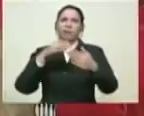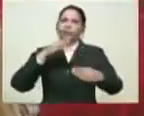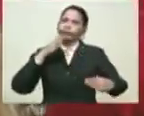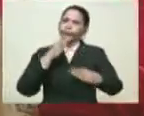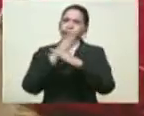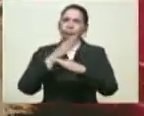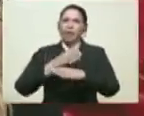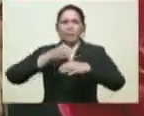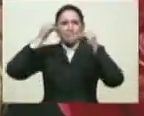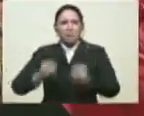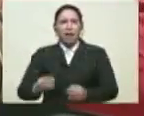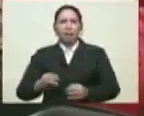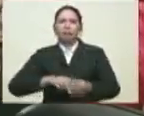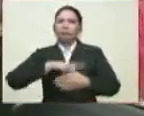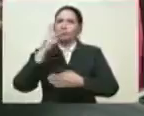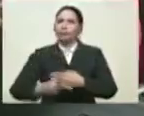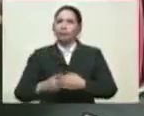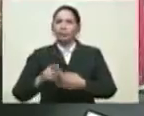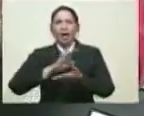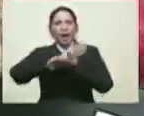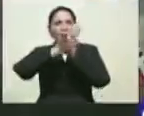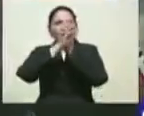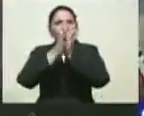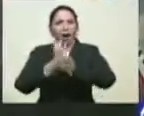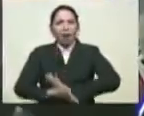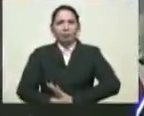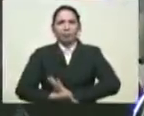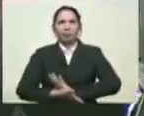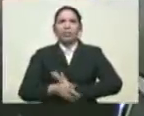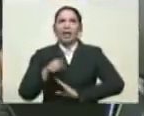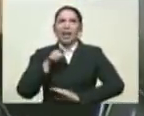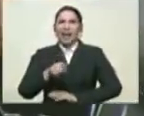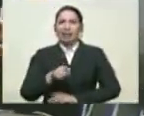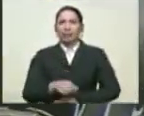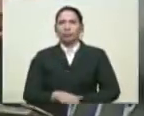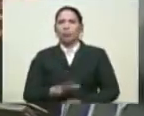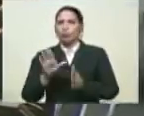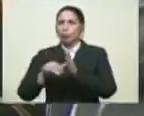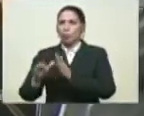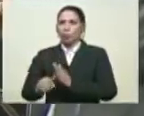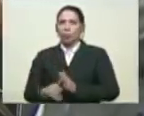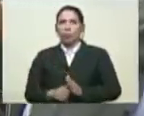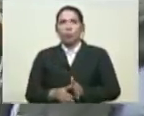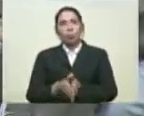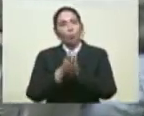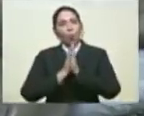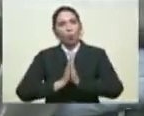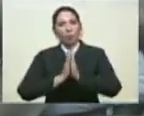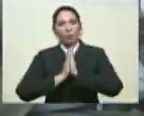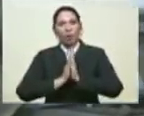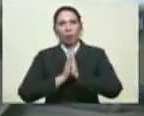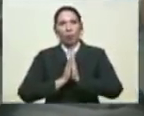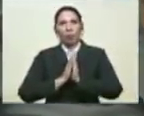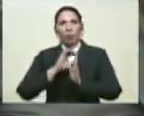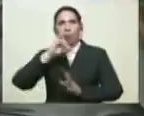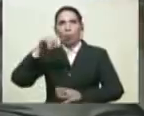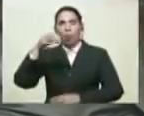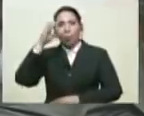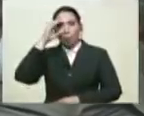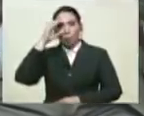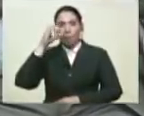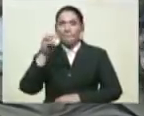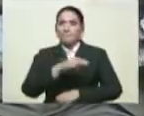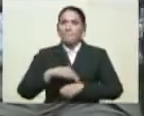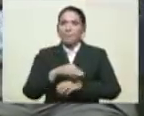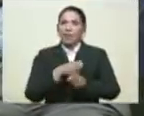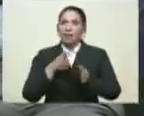y debe acabarse todos estos elementos de vicio. Por favor, compañero Jorge Rodríguez, hágala llegar al ministro Castro